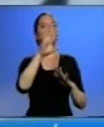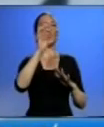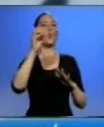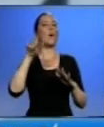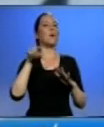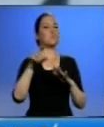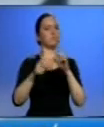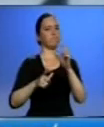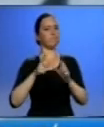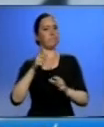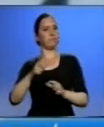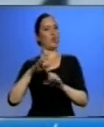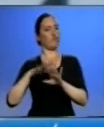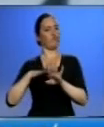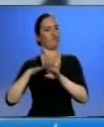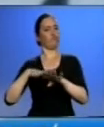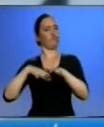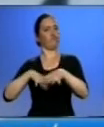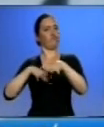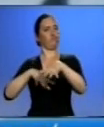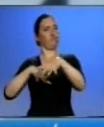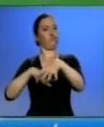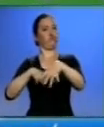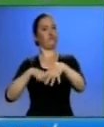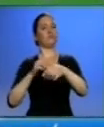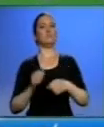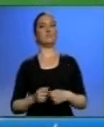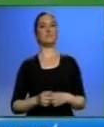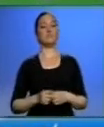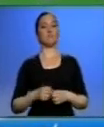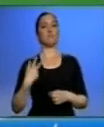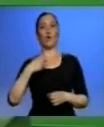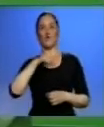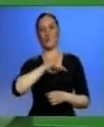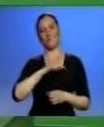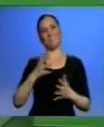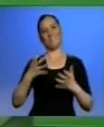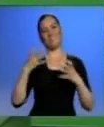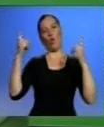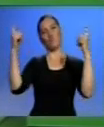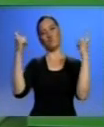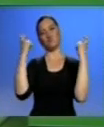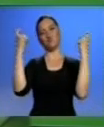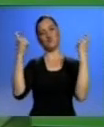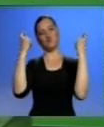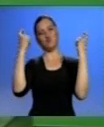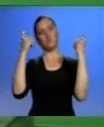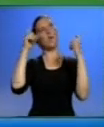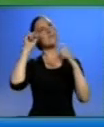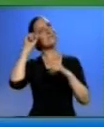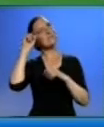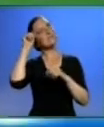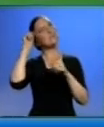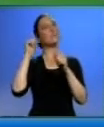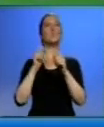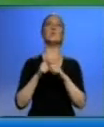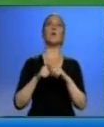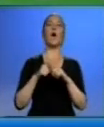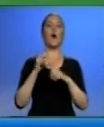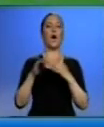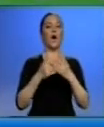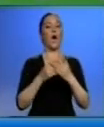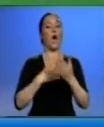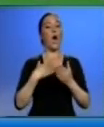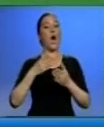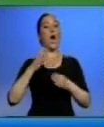adherentes al movimiento político en esta movilización. Nosotros queremos celebrar y recordar al pueblo ecuatoriano que hoy por fin